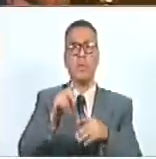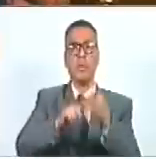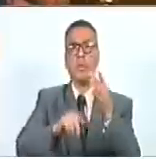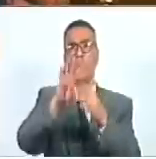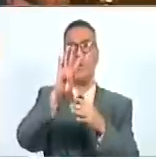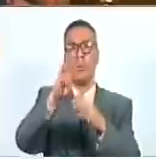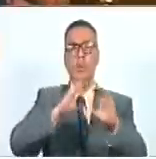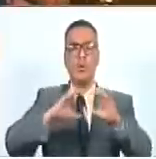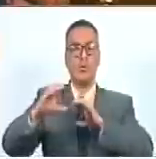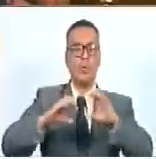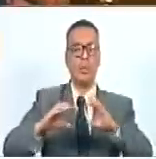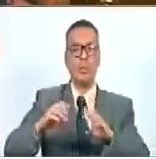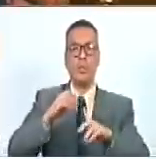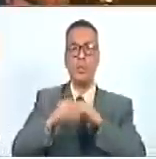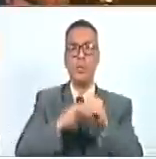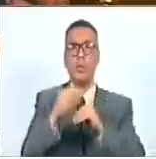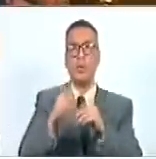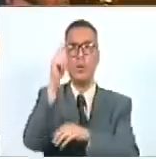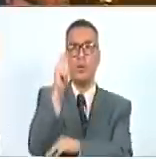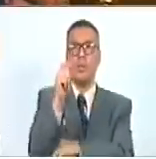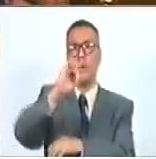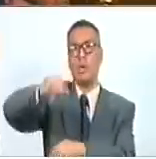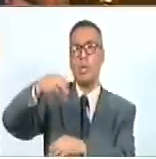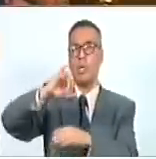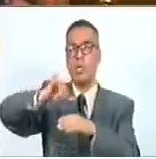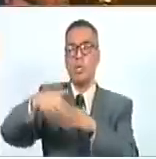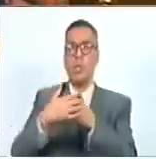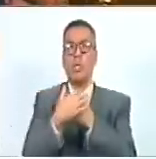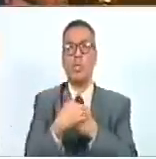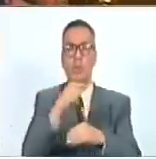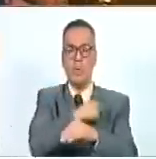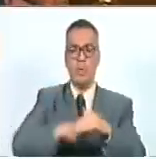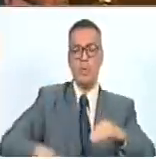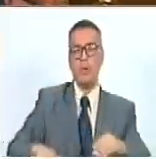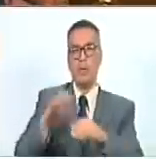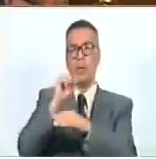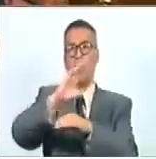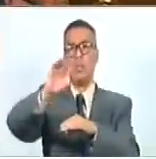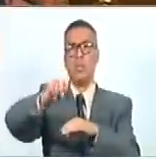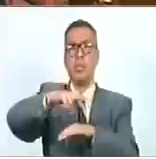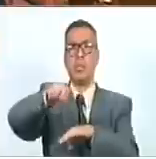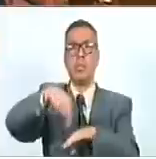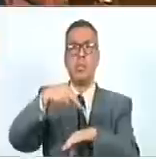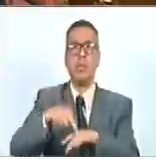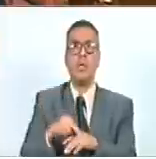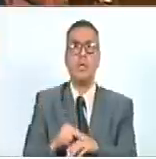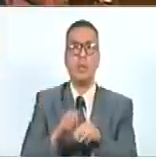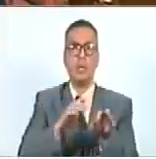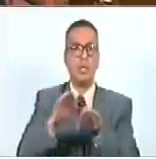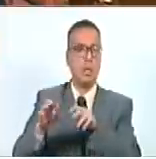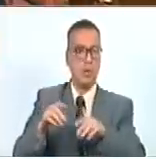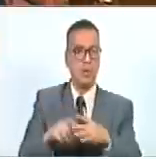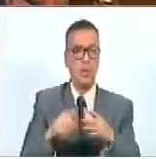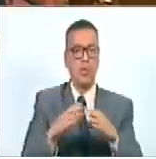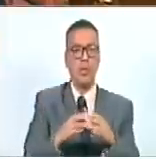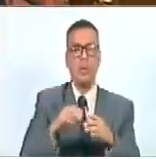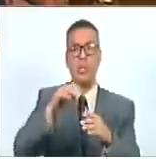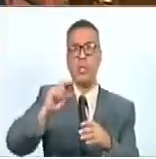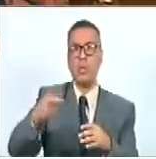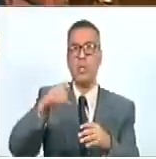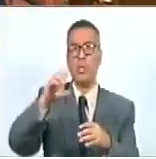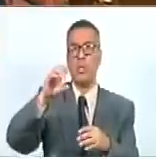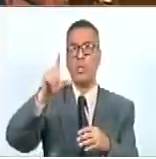4. Comunicación dirigida al diputado Jorge Rodríguez Gómez, presidente de la Asamblea Nacional, suscrita por la ciudadana Gloria